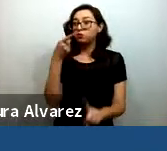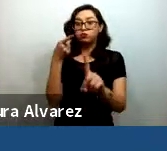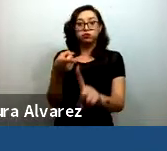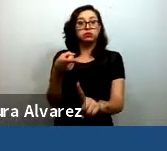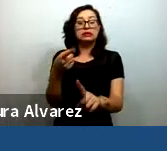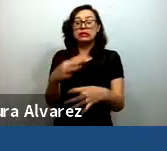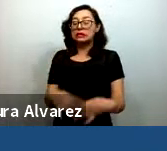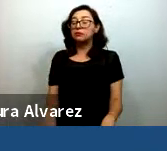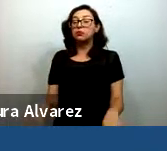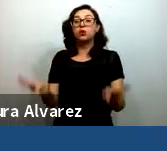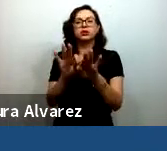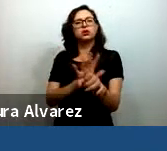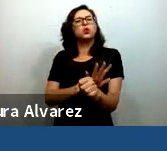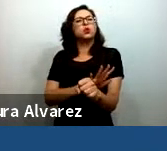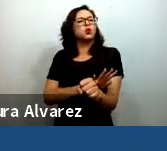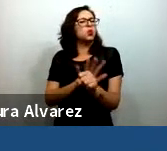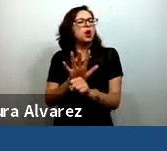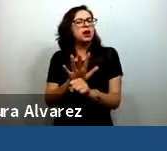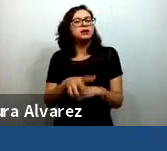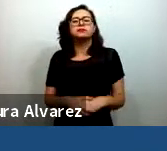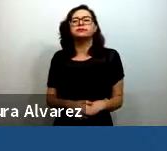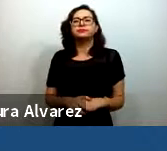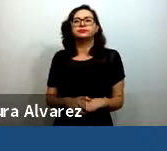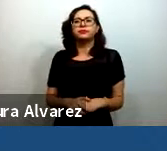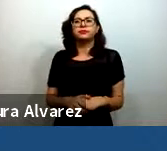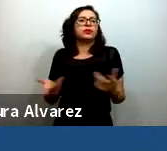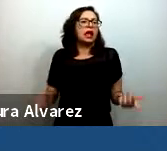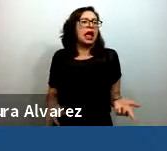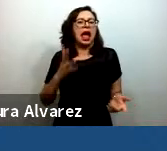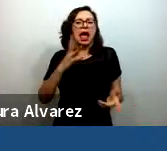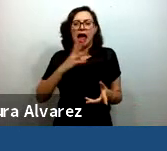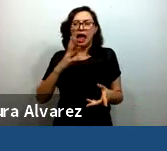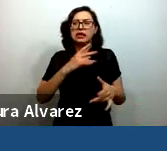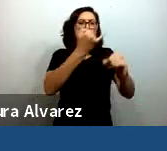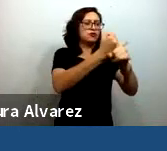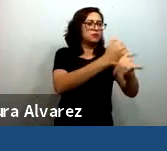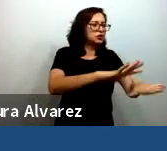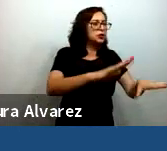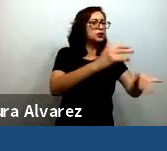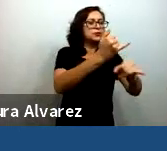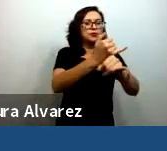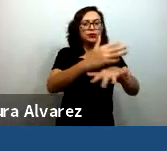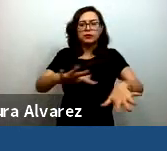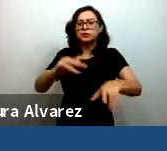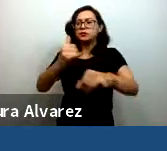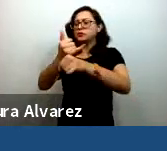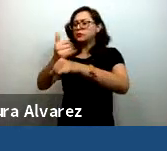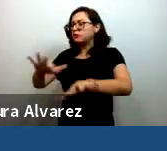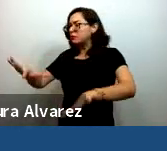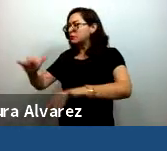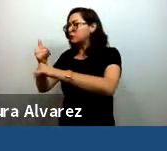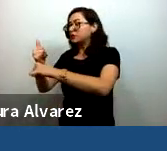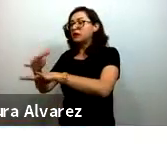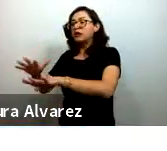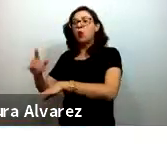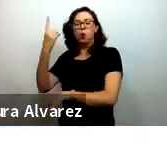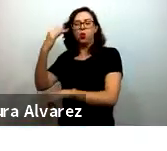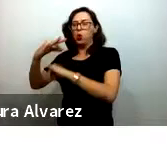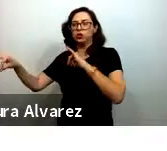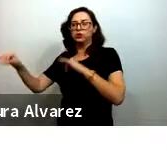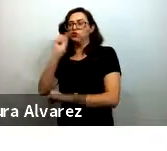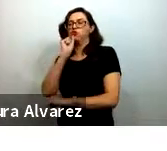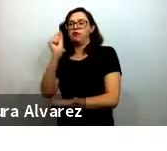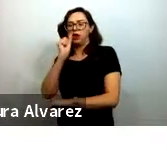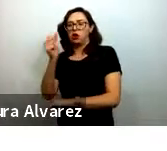de todos estos documentos y orientaciones que ya están disponibles, menos este último, yo diría